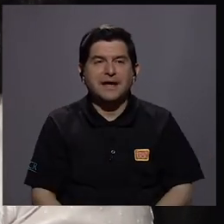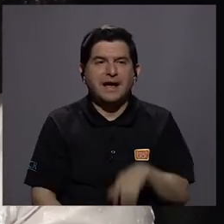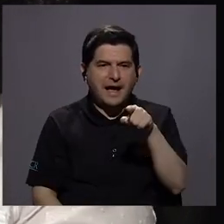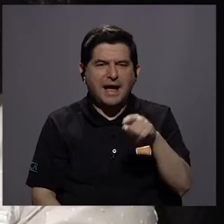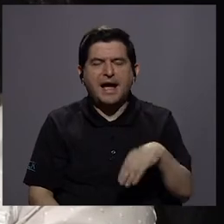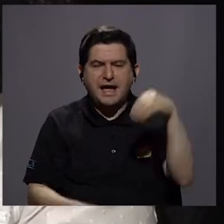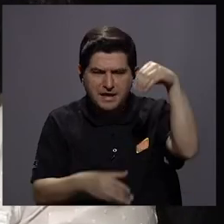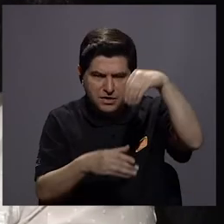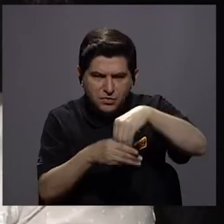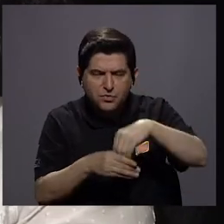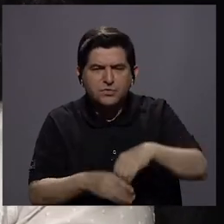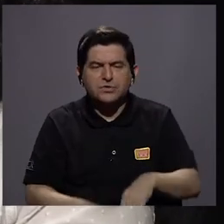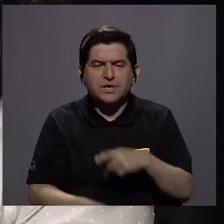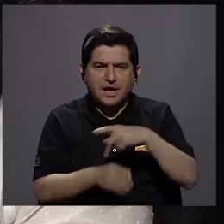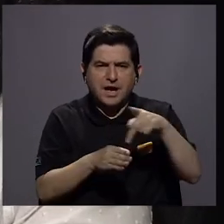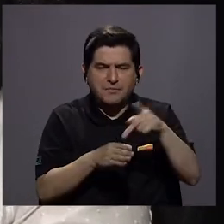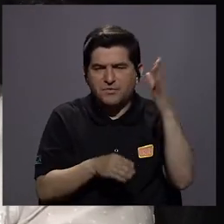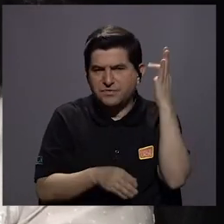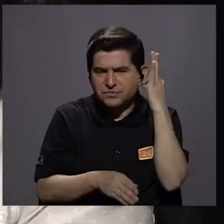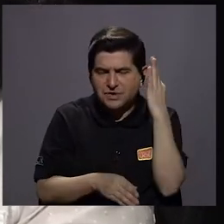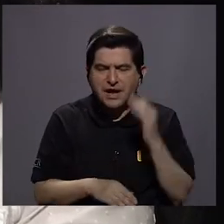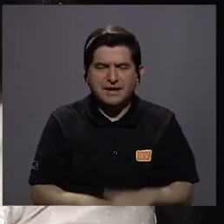áreas, profesionales mujeres.